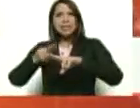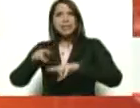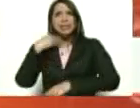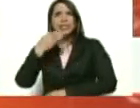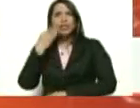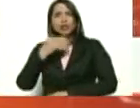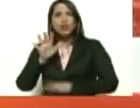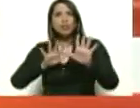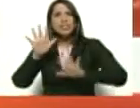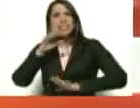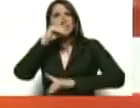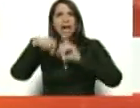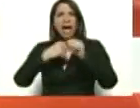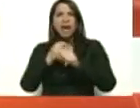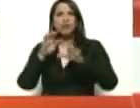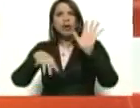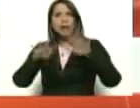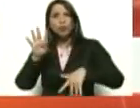12, 13,